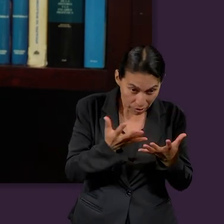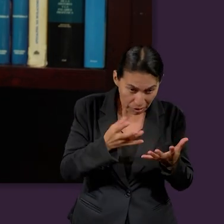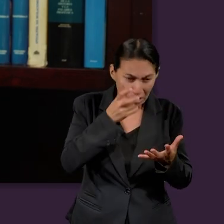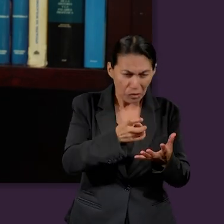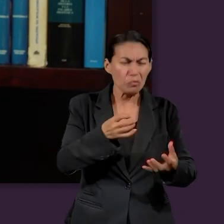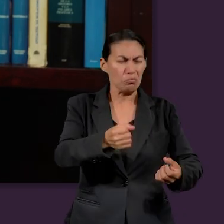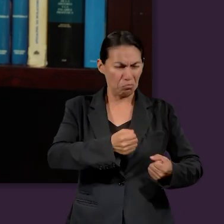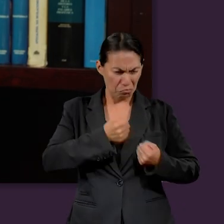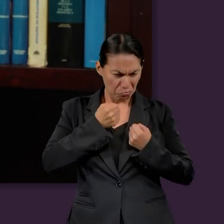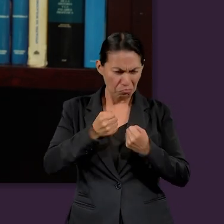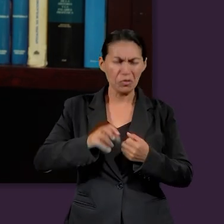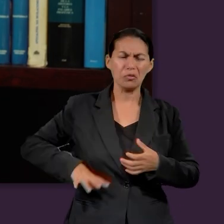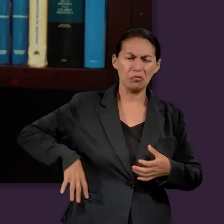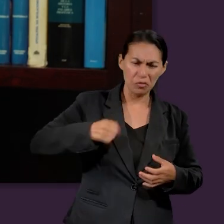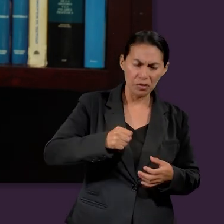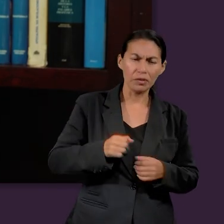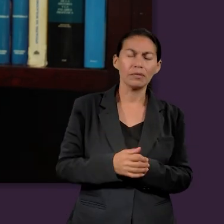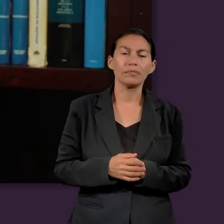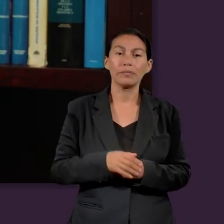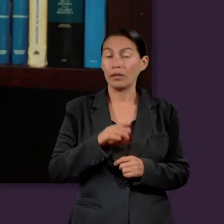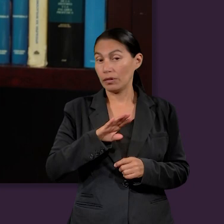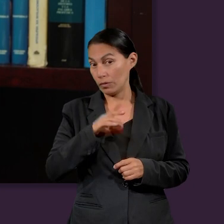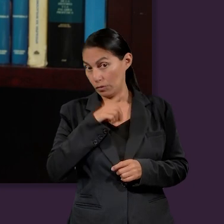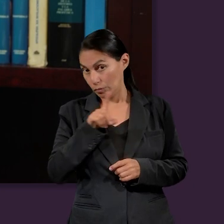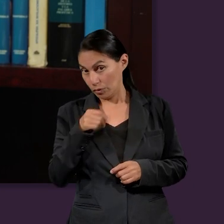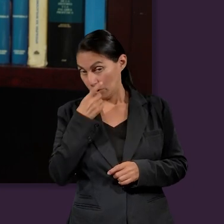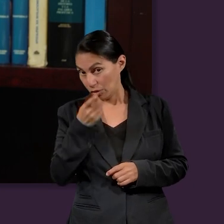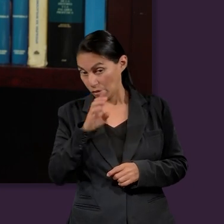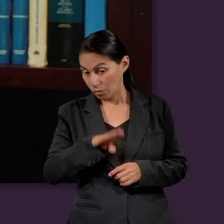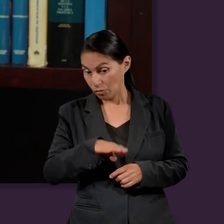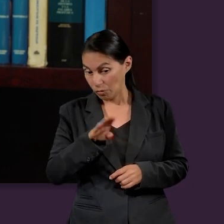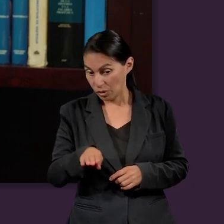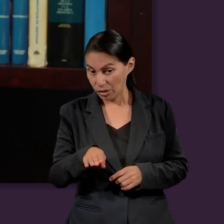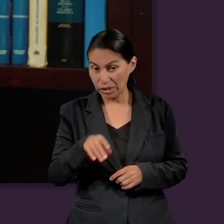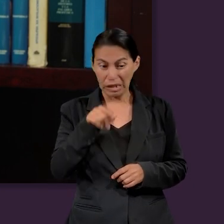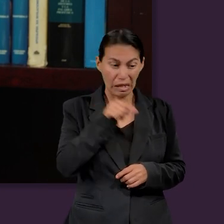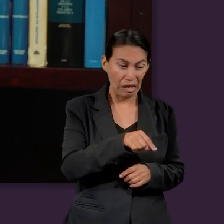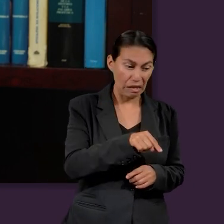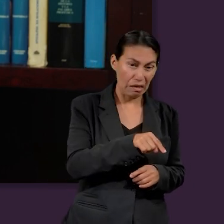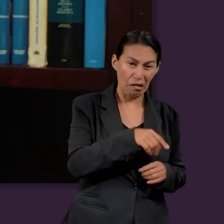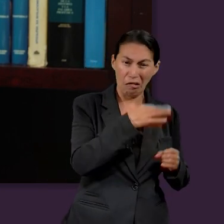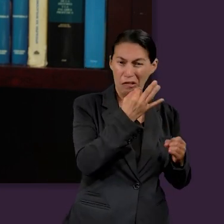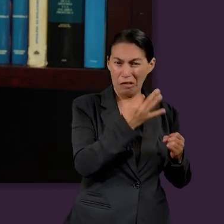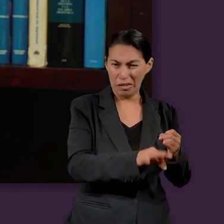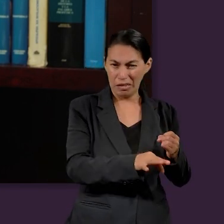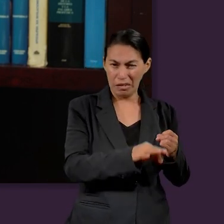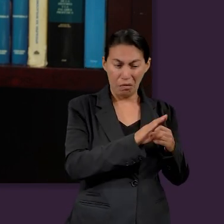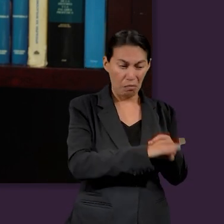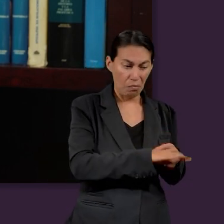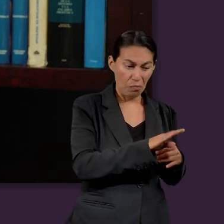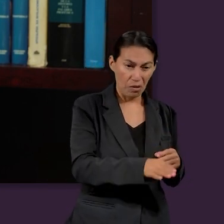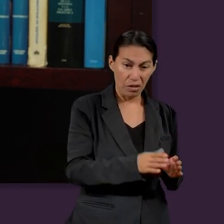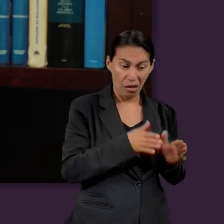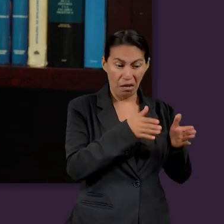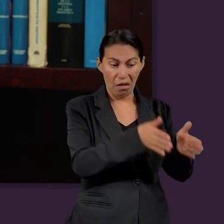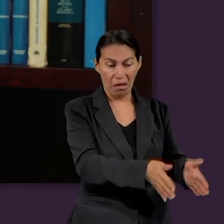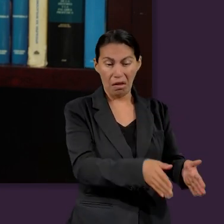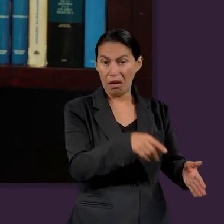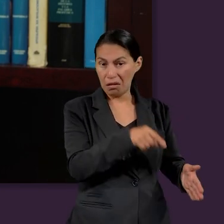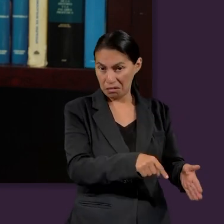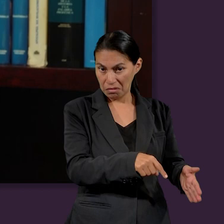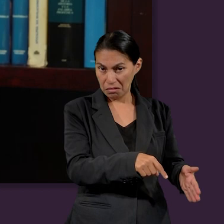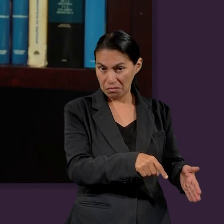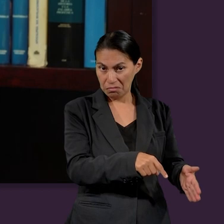fuerzas. Y Él está hablando allí en el contexto de la muerte, porque ya al final, cuando nos vamos,